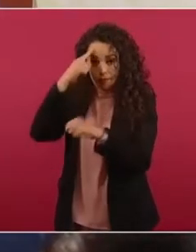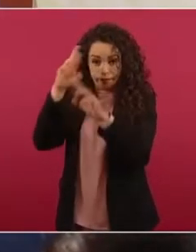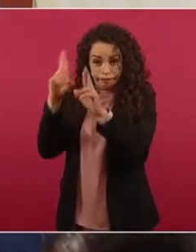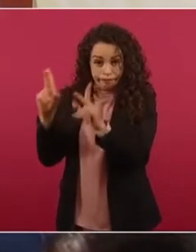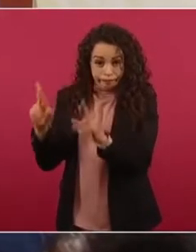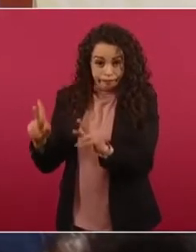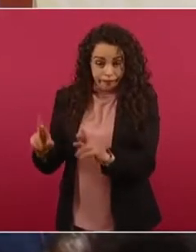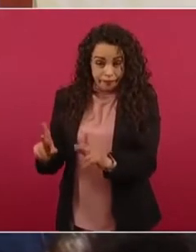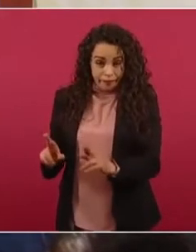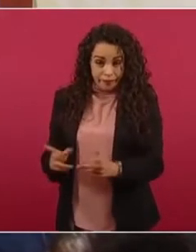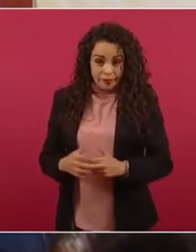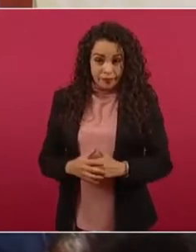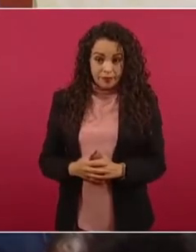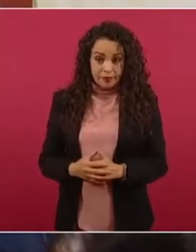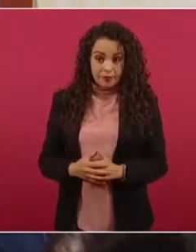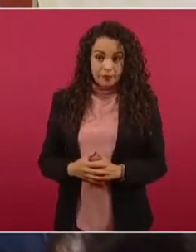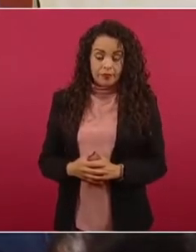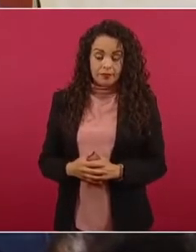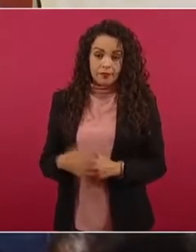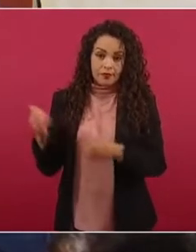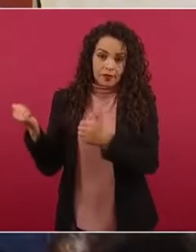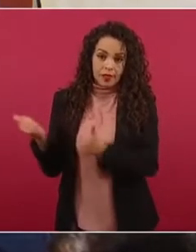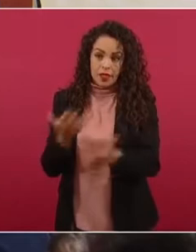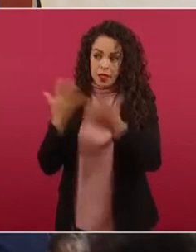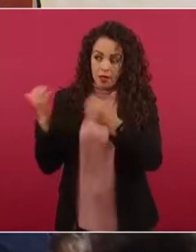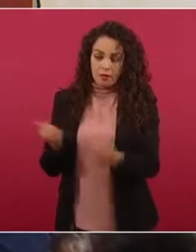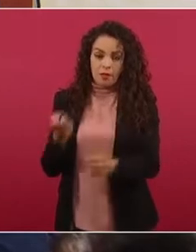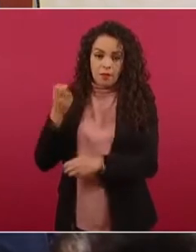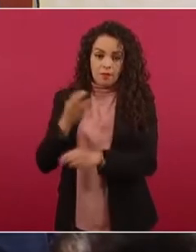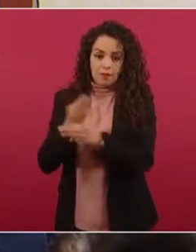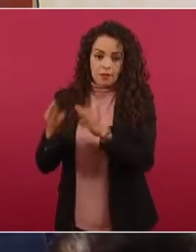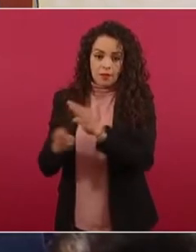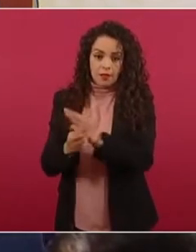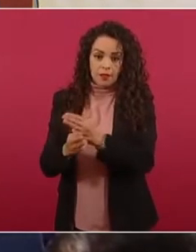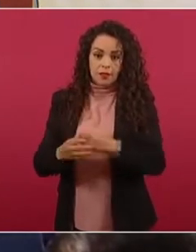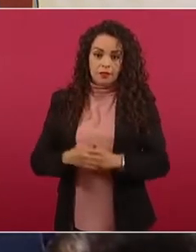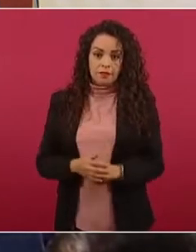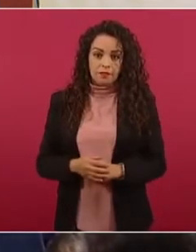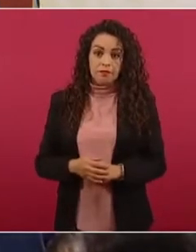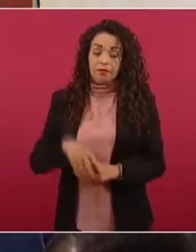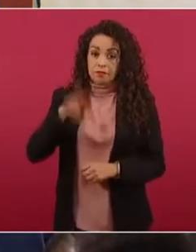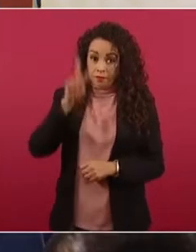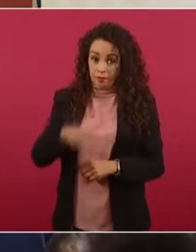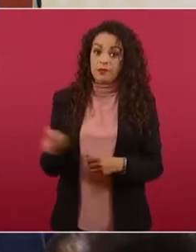para la explotación del banco, porque además era un peligro.